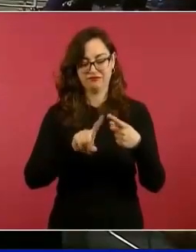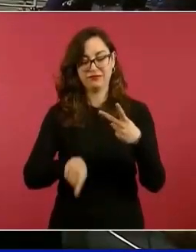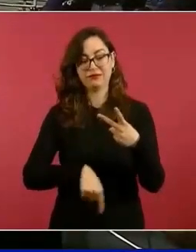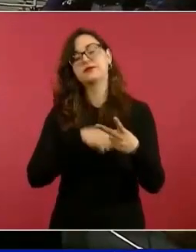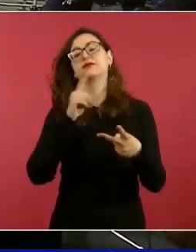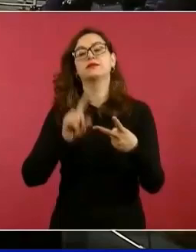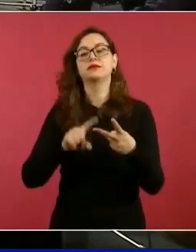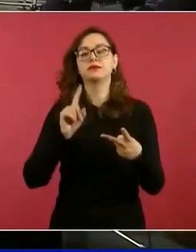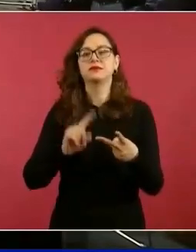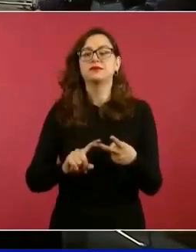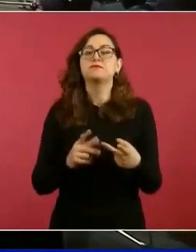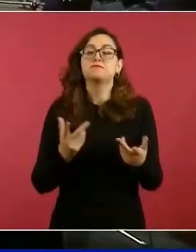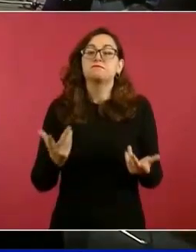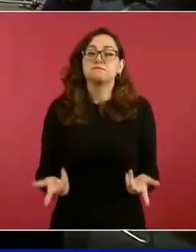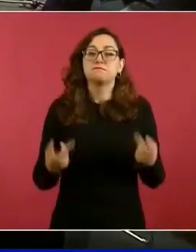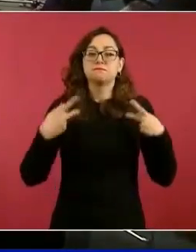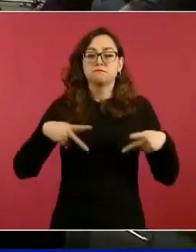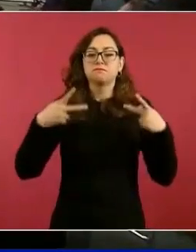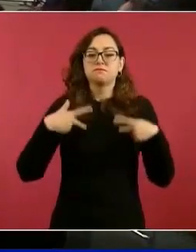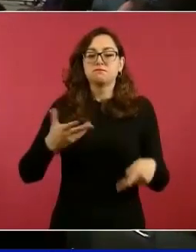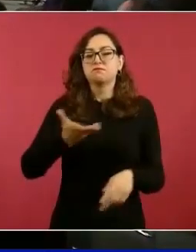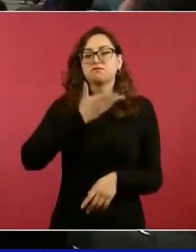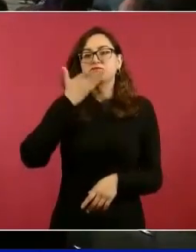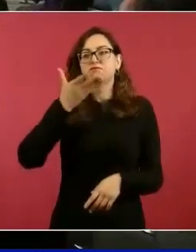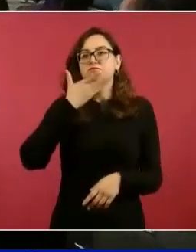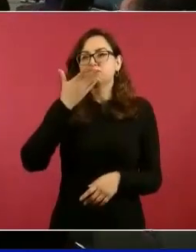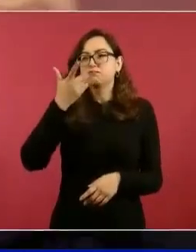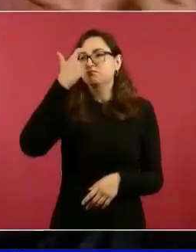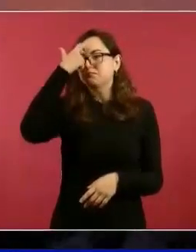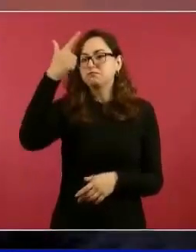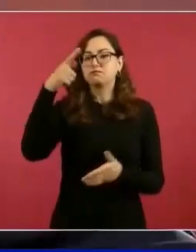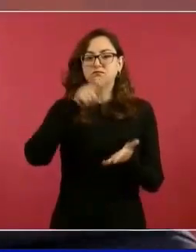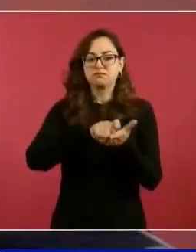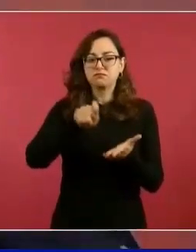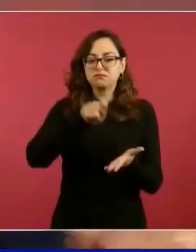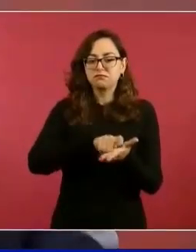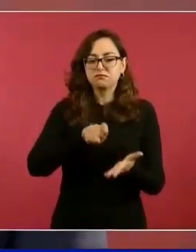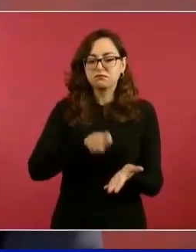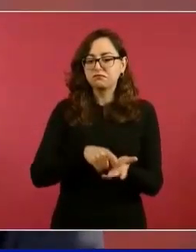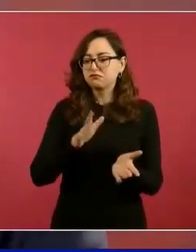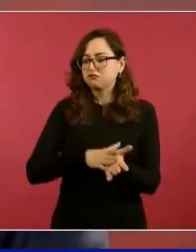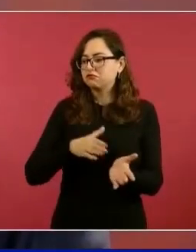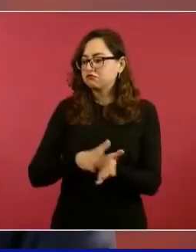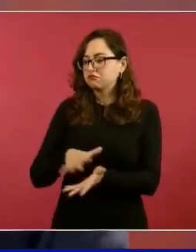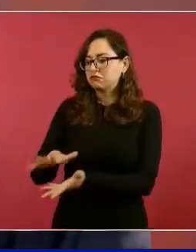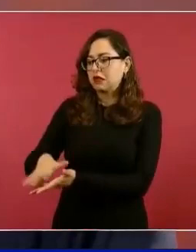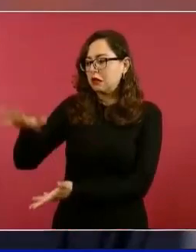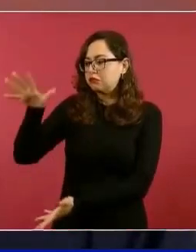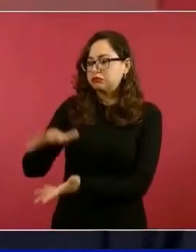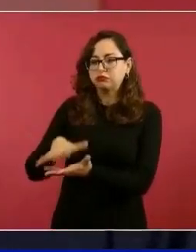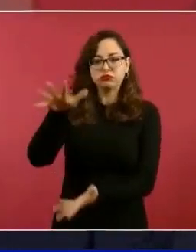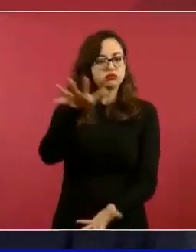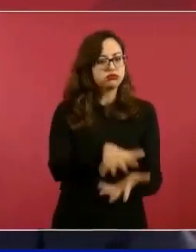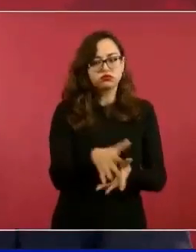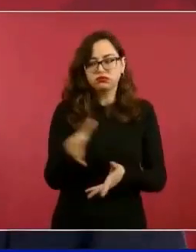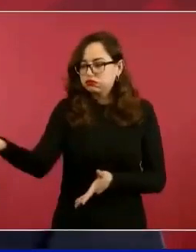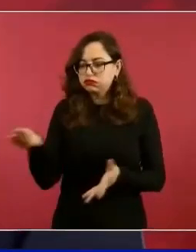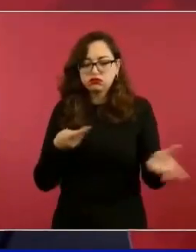cuando uno tiene mucho trabajo, pues tiene unos papeles. Yo recuerdo,